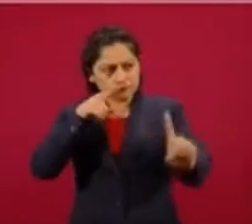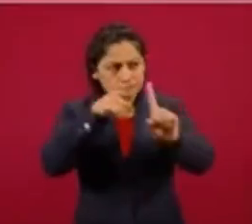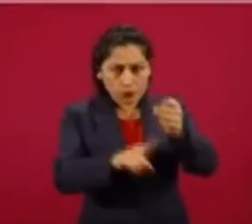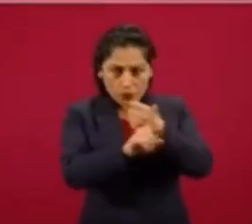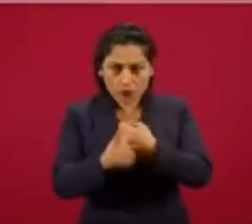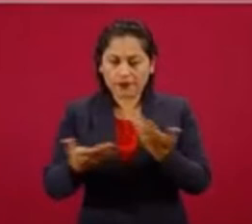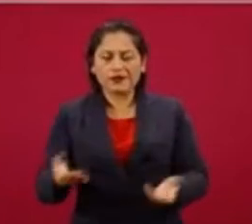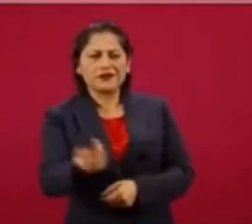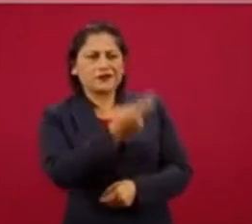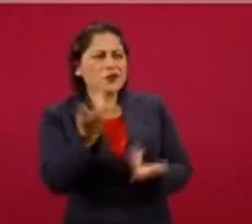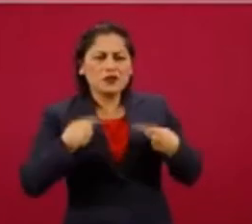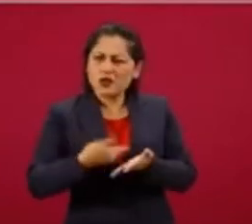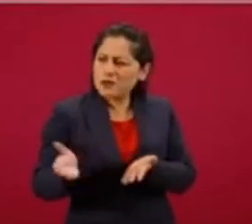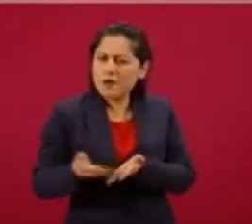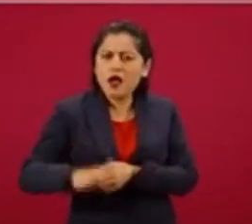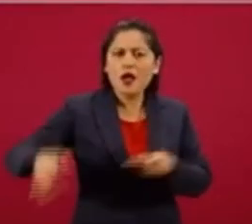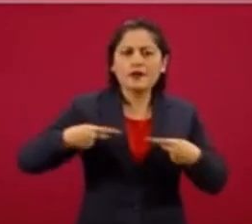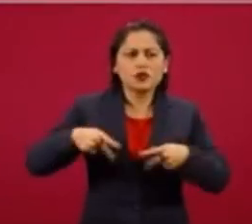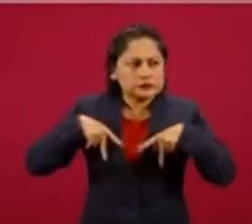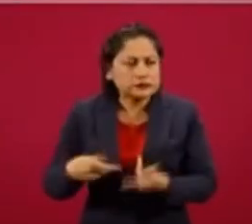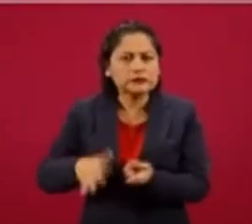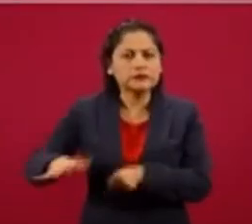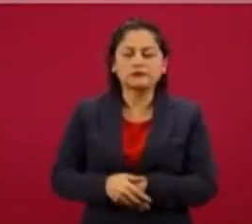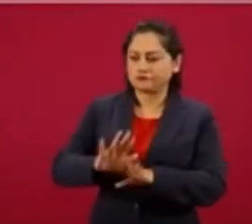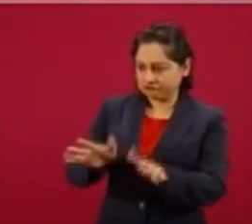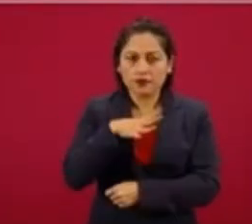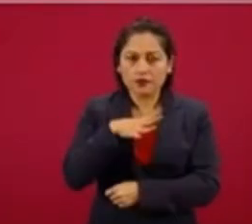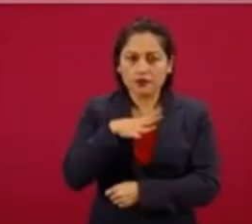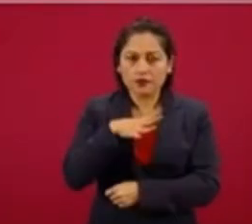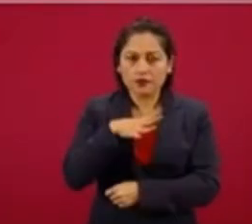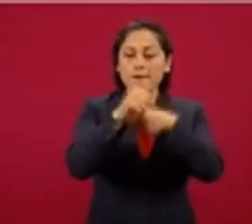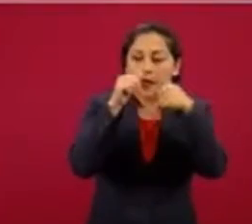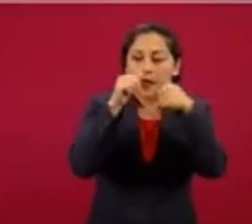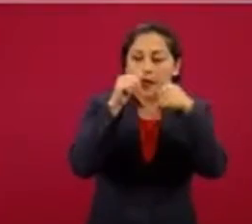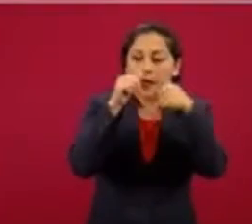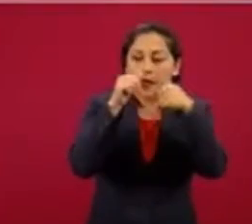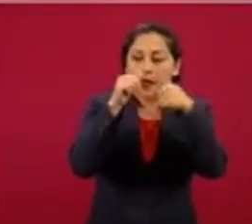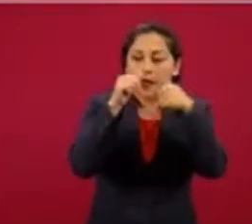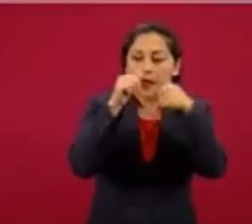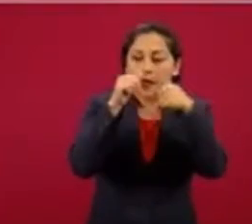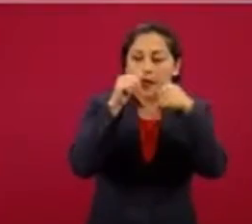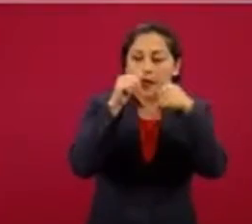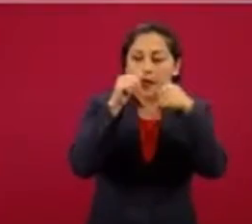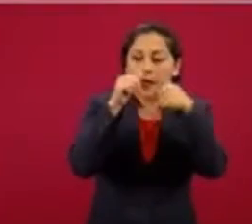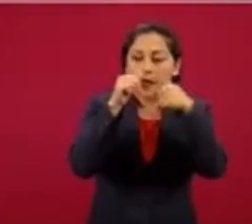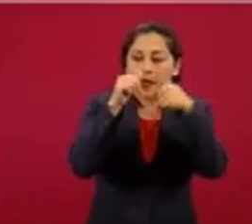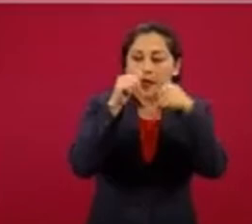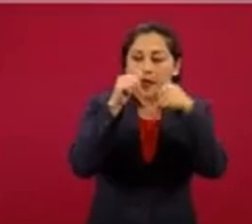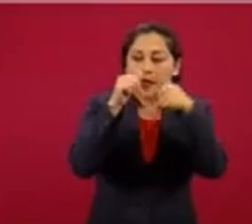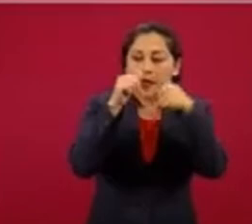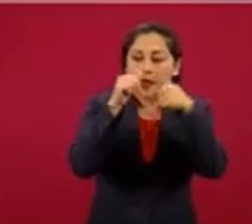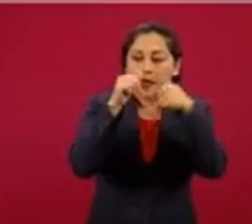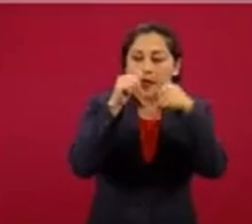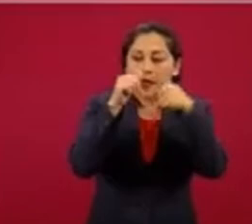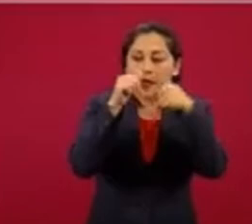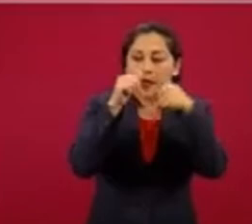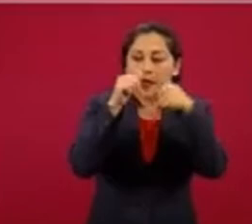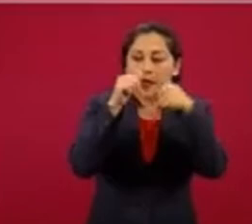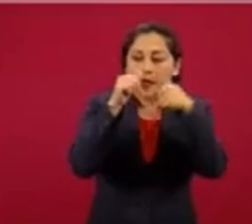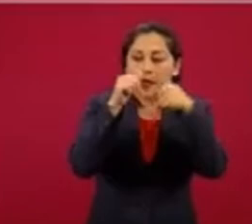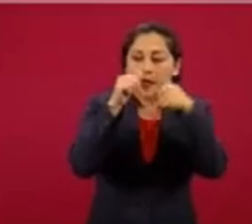¿Qué puede hacer con esta población tan vulnerable? Se está atendiendo, gobernación tiene un programa para esto. Ya no se da como antes. De todas maneras existe, pero sí hay atención.